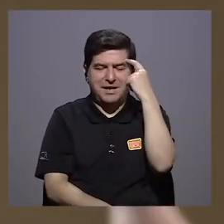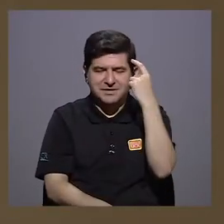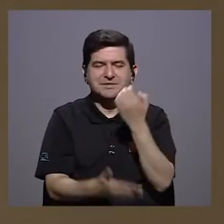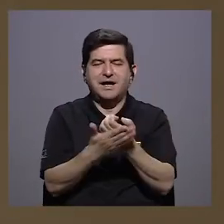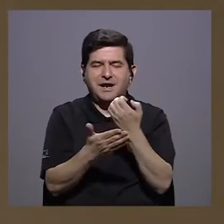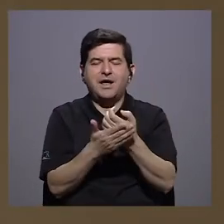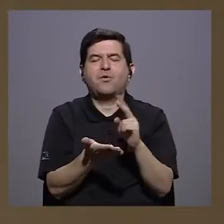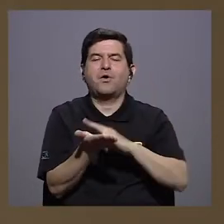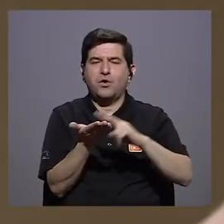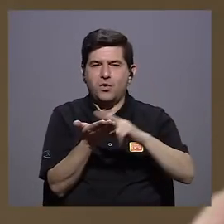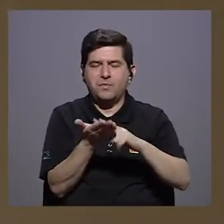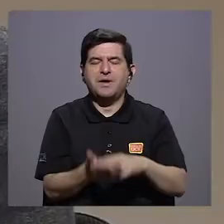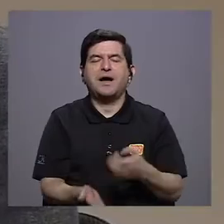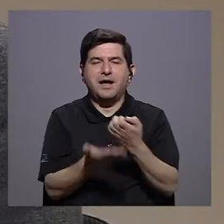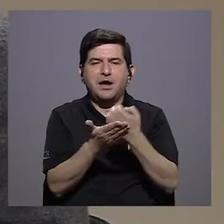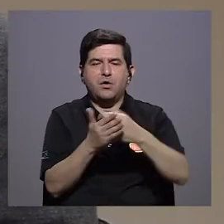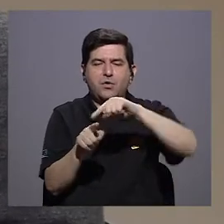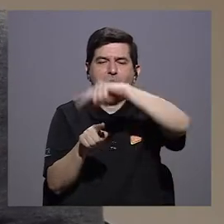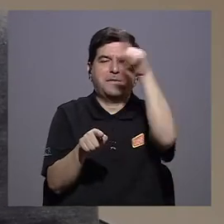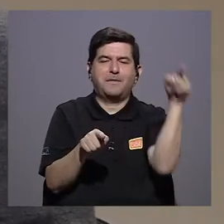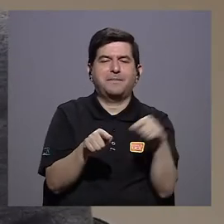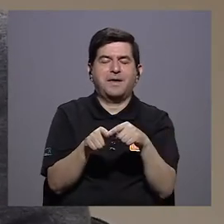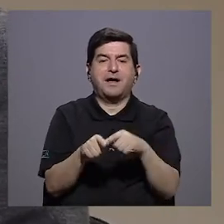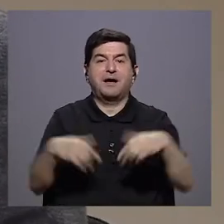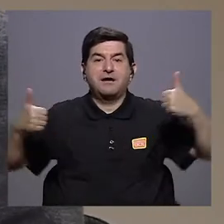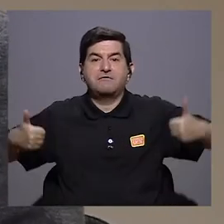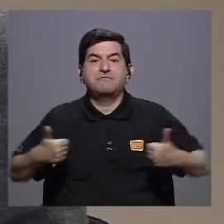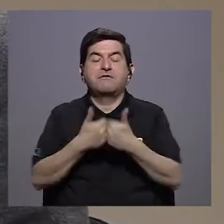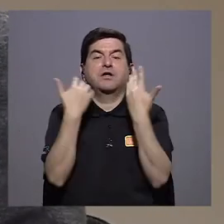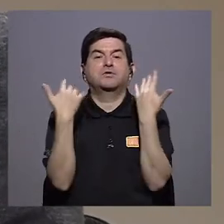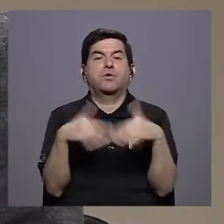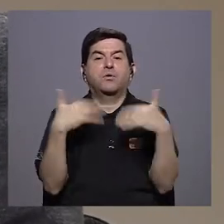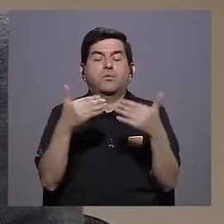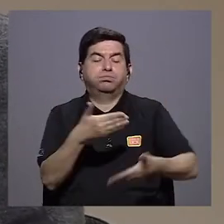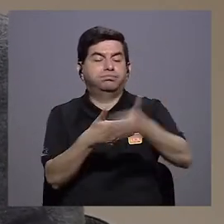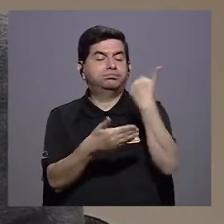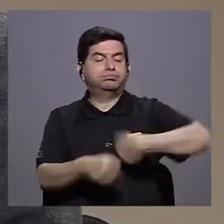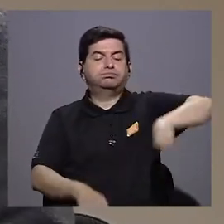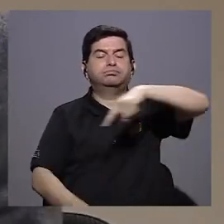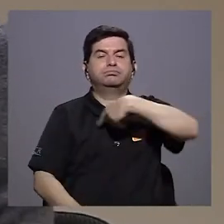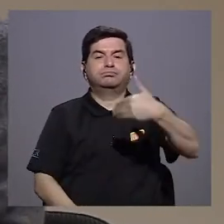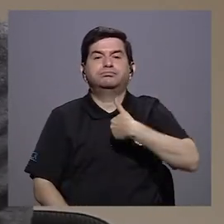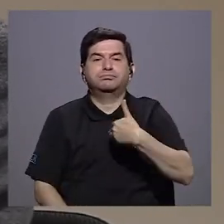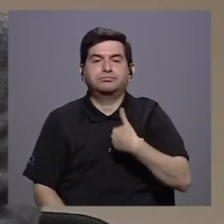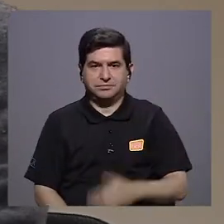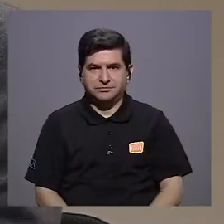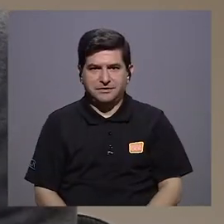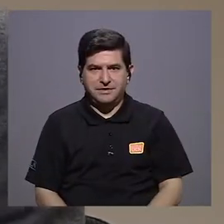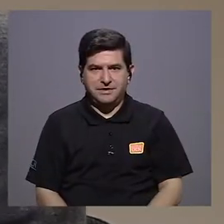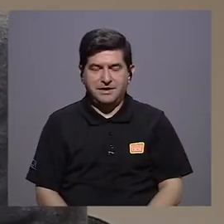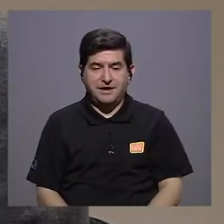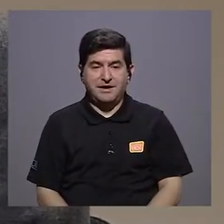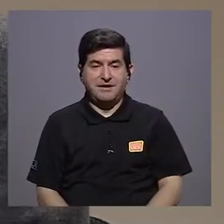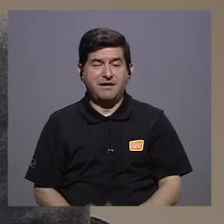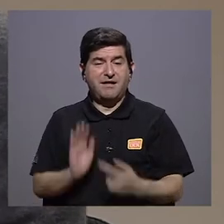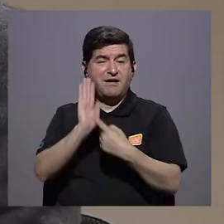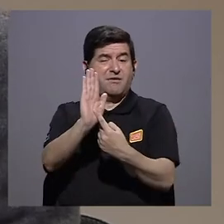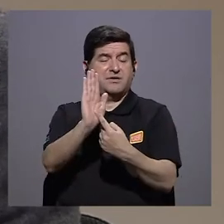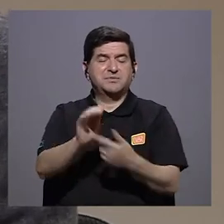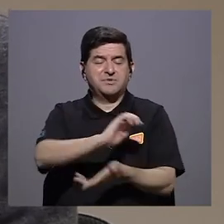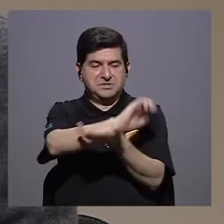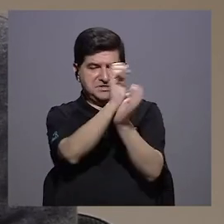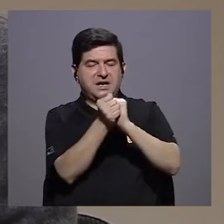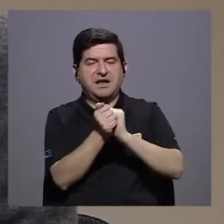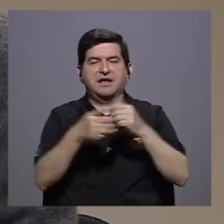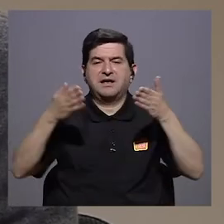en economías verdes, economías circulares, porque tenemos este reto inmenso detrás de nosotros, que la cara más obvia de eso es el